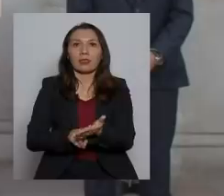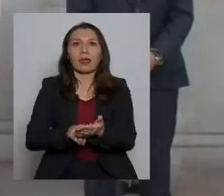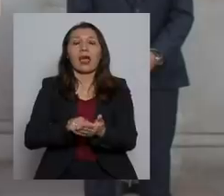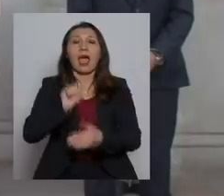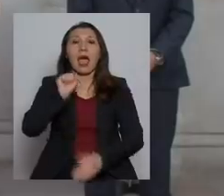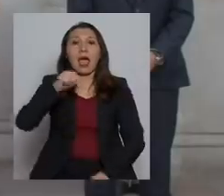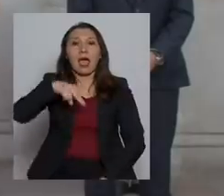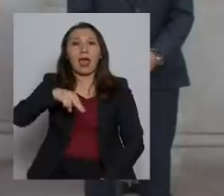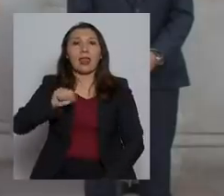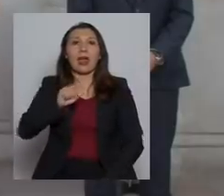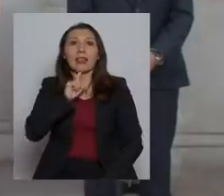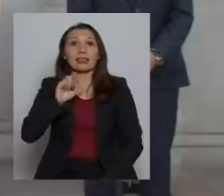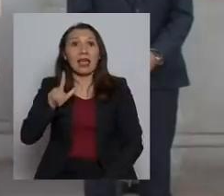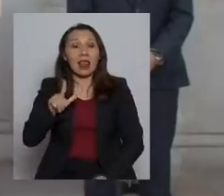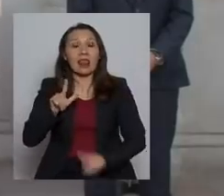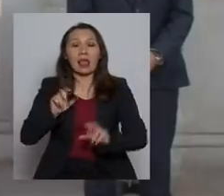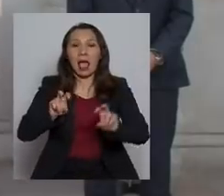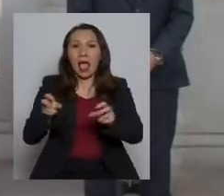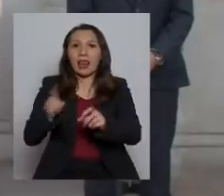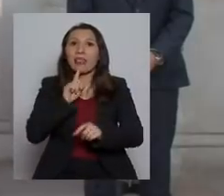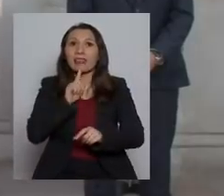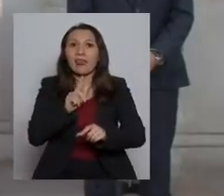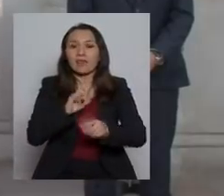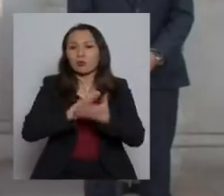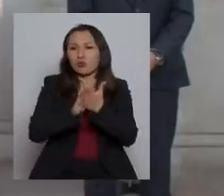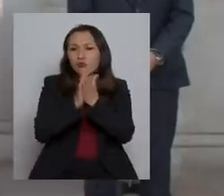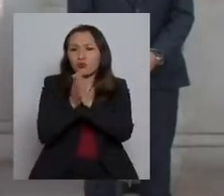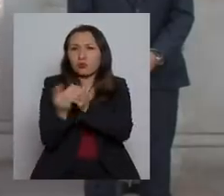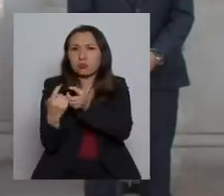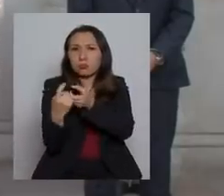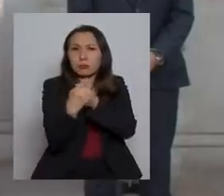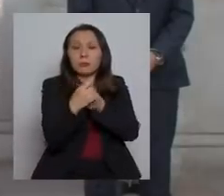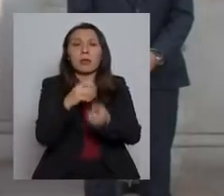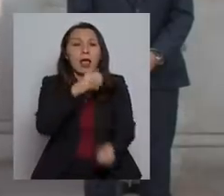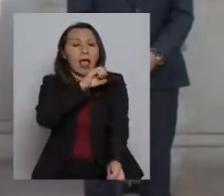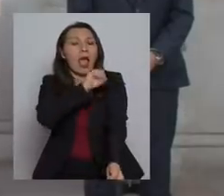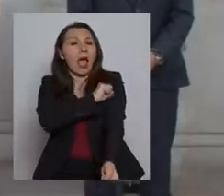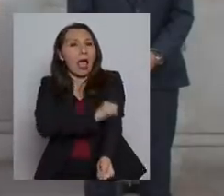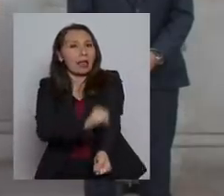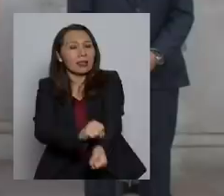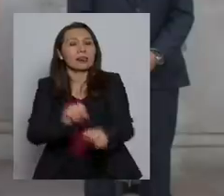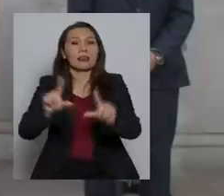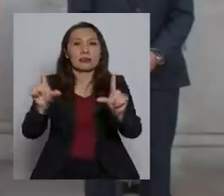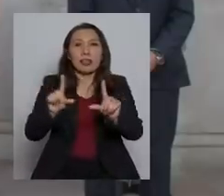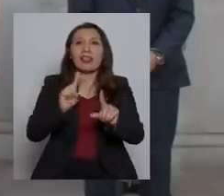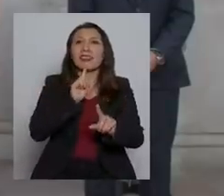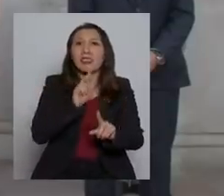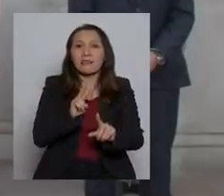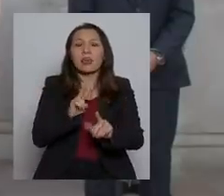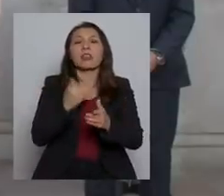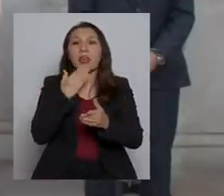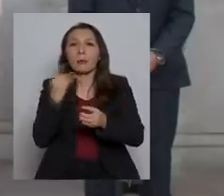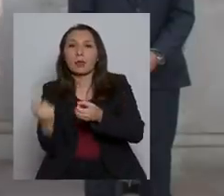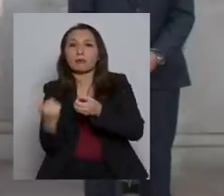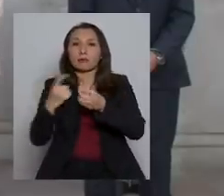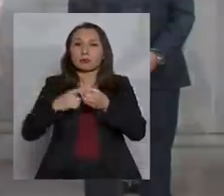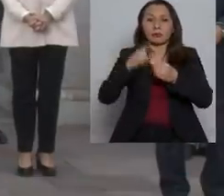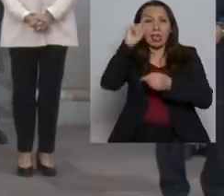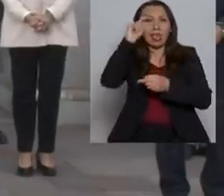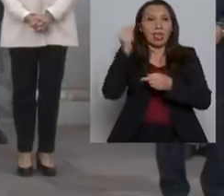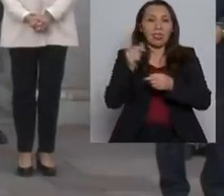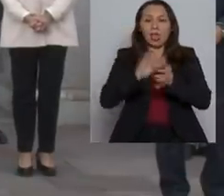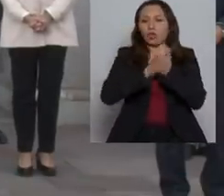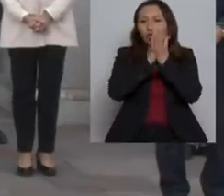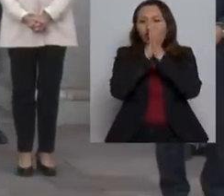Anatel, a los canales de televisión, a los canales regionales y de cable que se van a sumar a esta iniciativa.